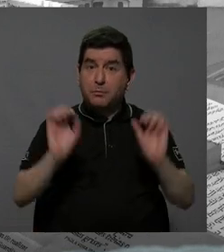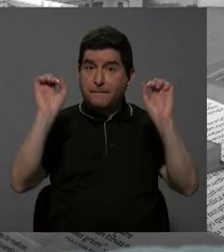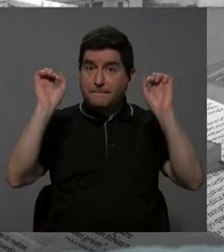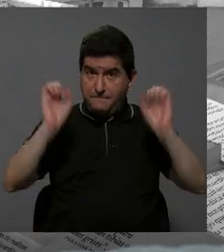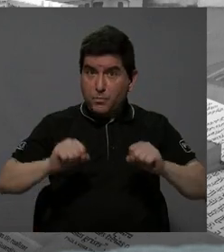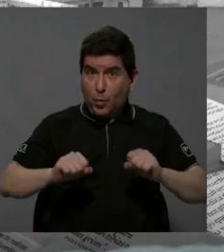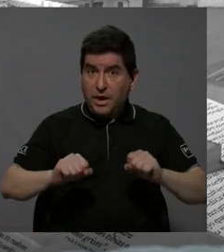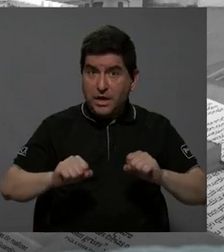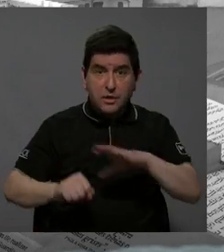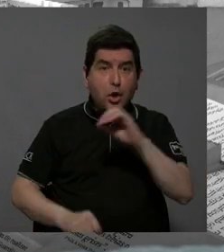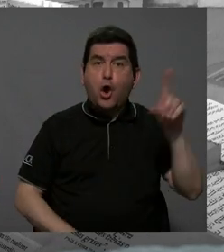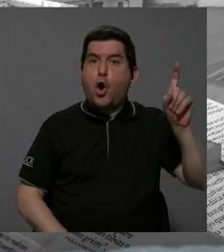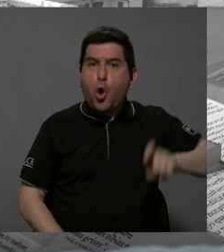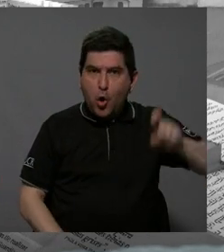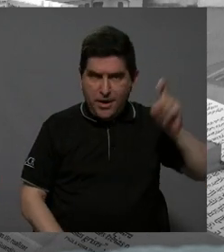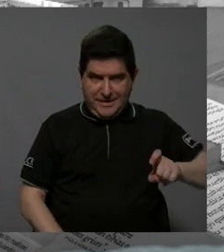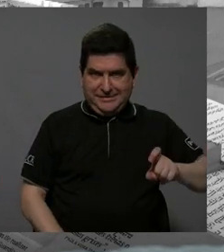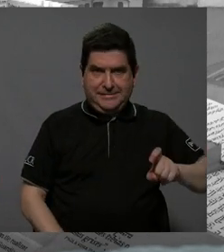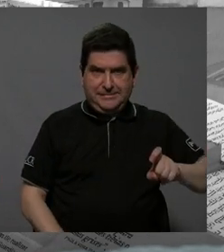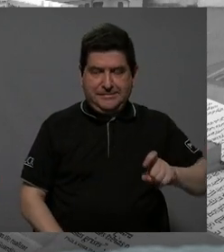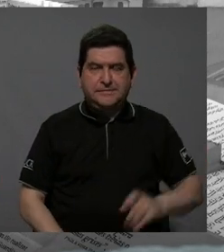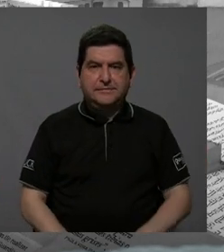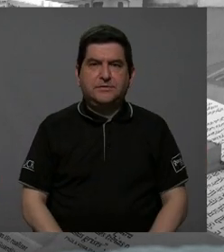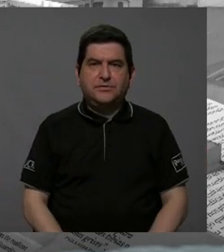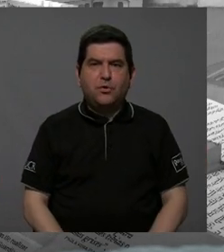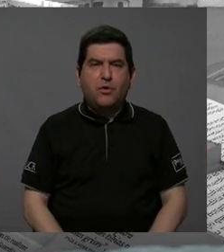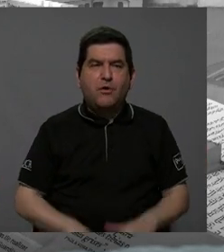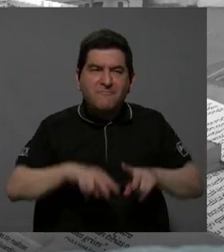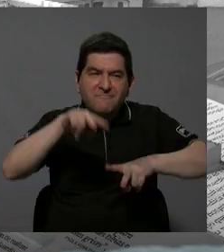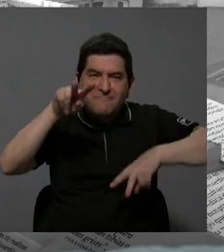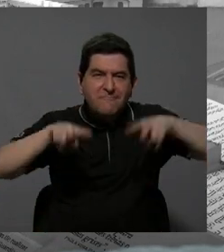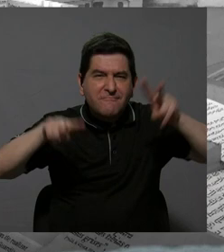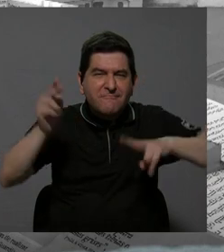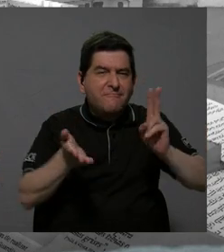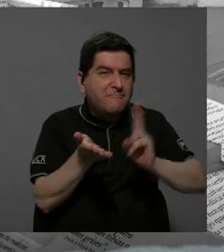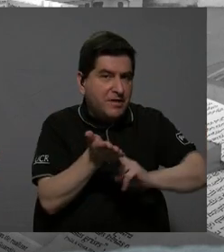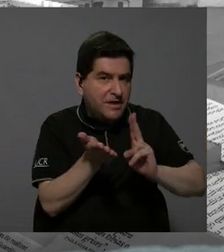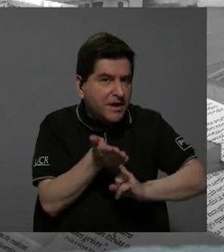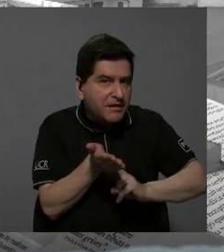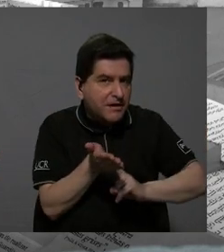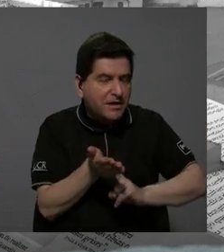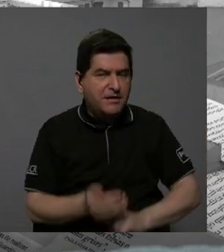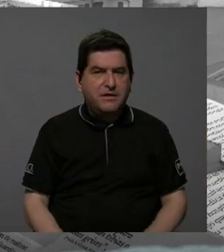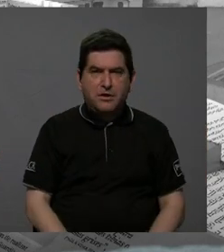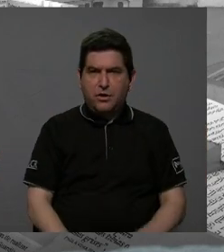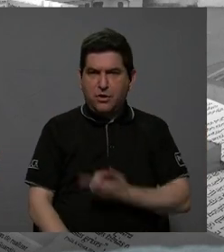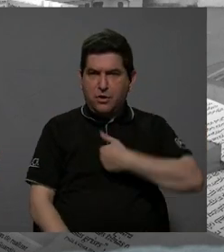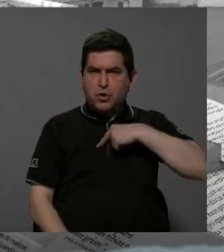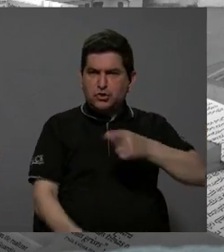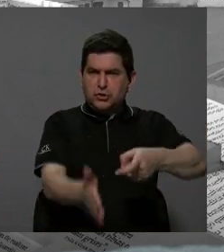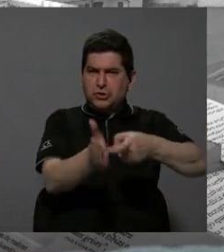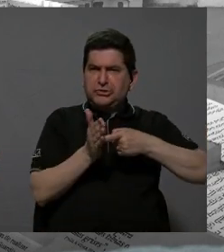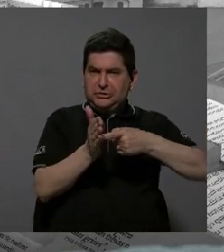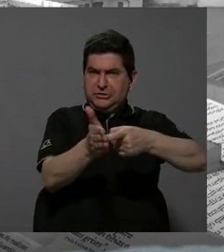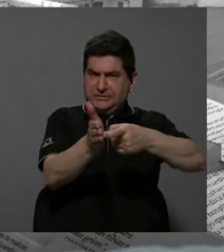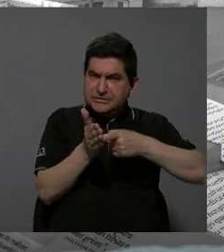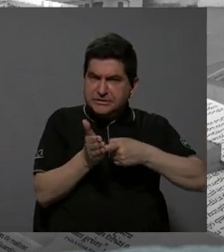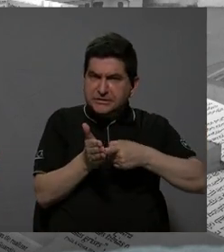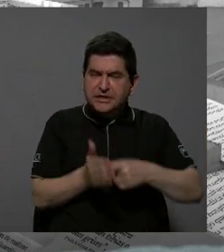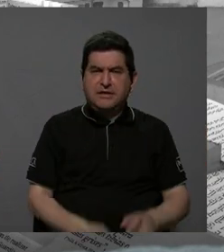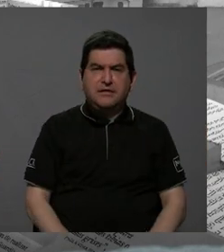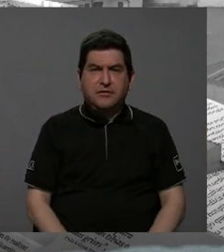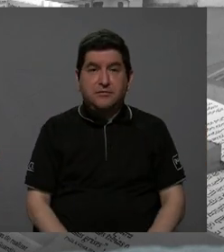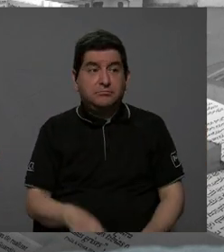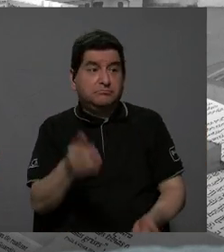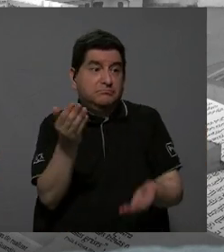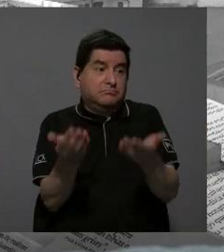o es necesario y es posible variar ese contrato? ¿Deberíamos ser más exigentes a lo largo